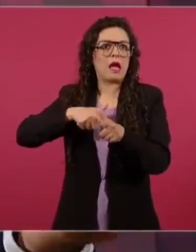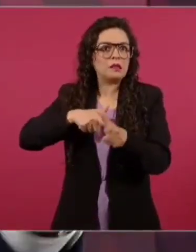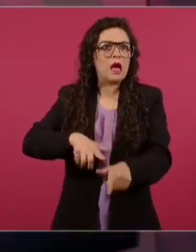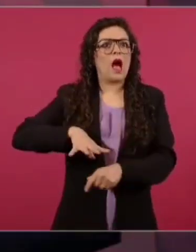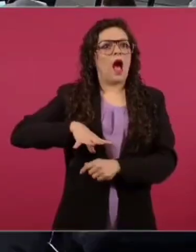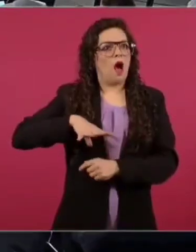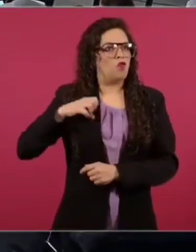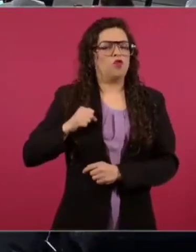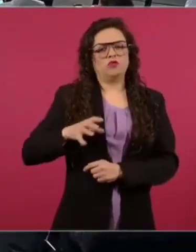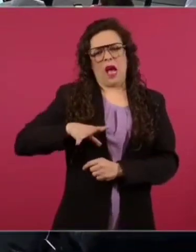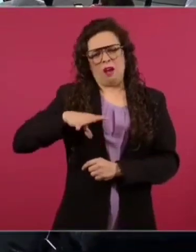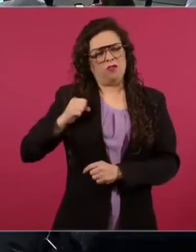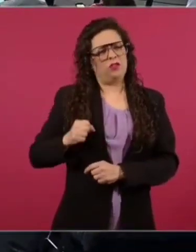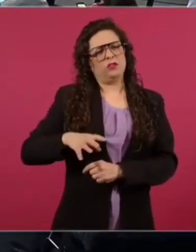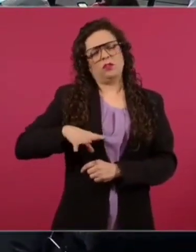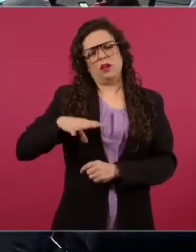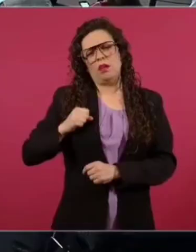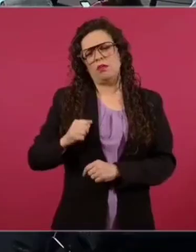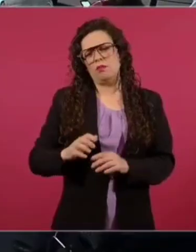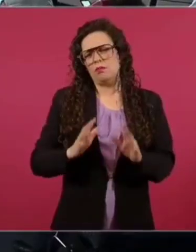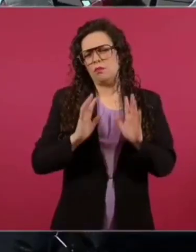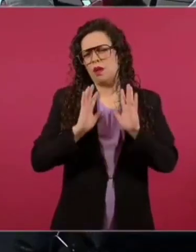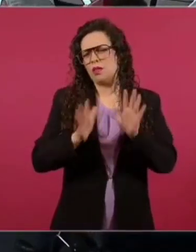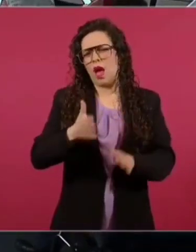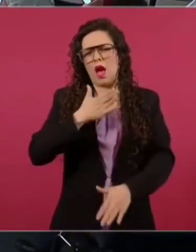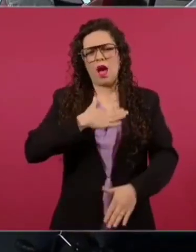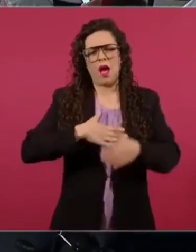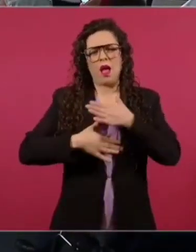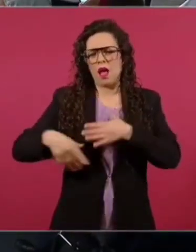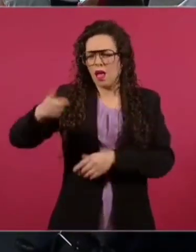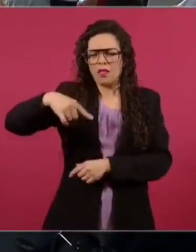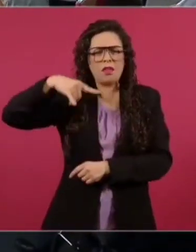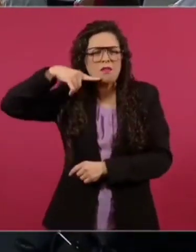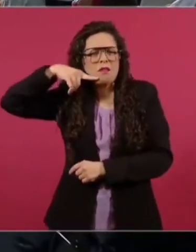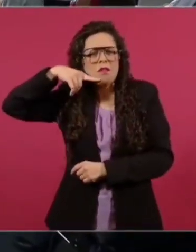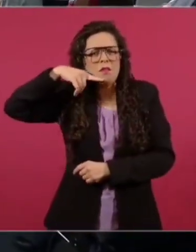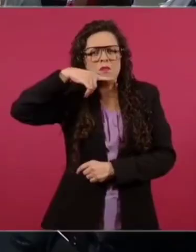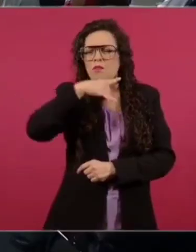acabar con la hipocresía. Porque resulta que estos señores